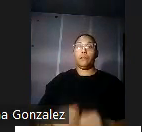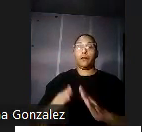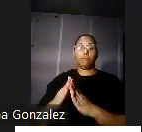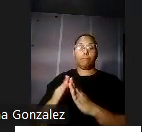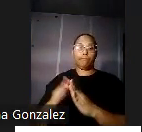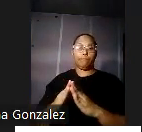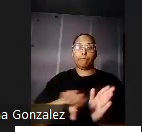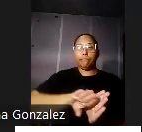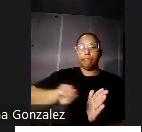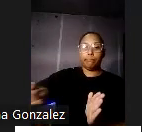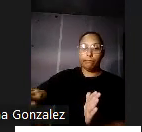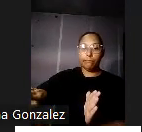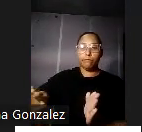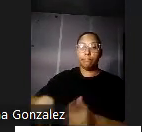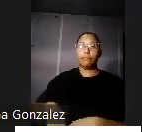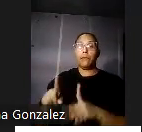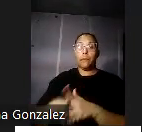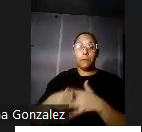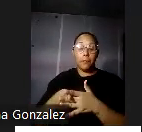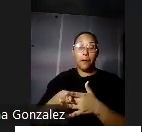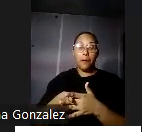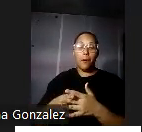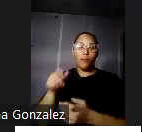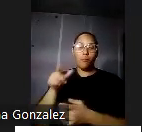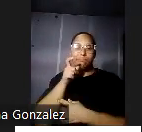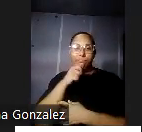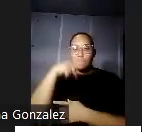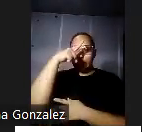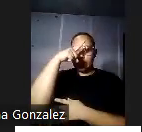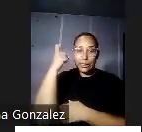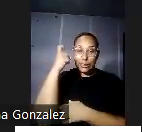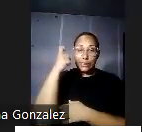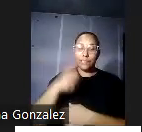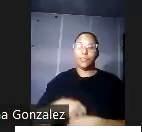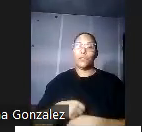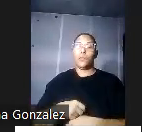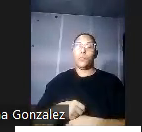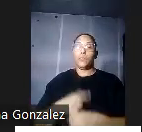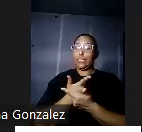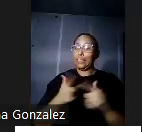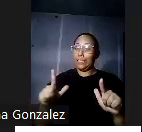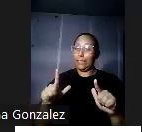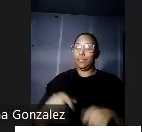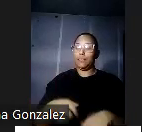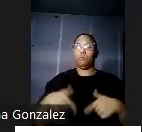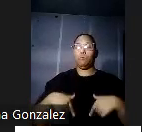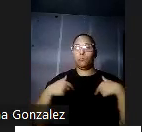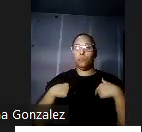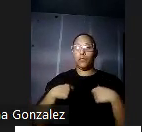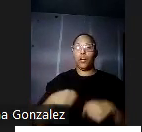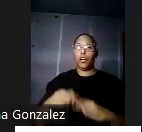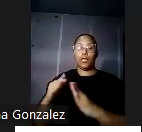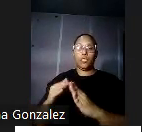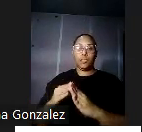habitado principalmente por negros libres y mulatos que vivían en chozas. Para 1892, la